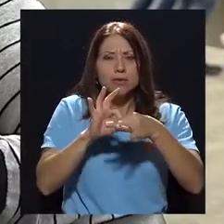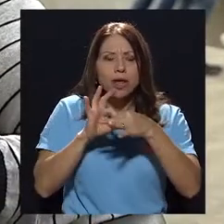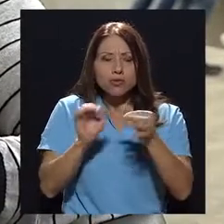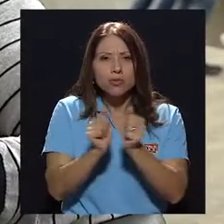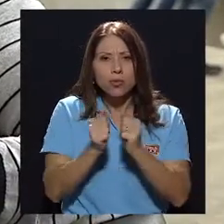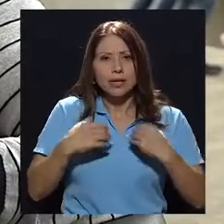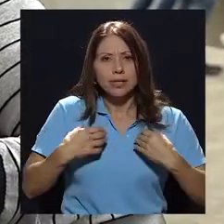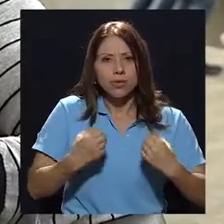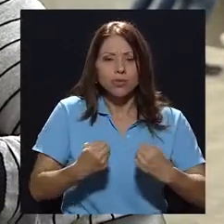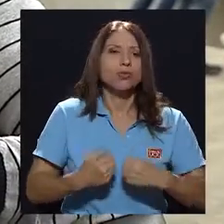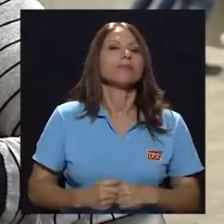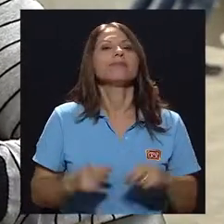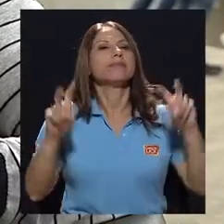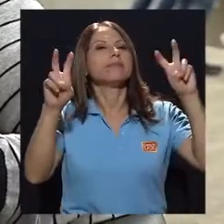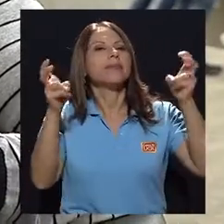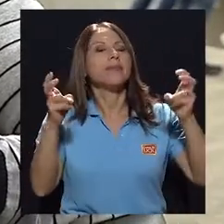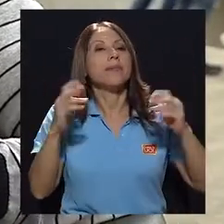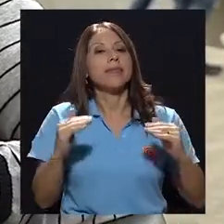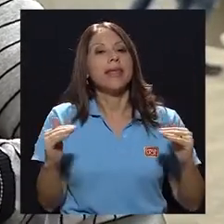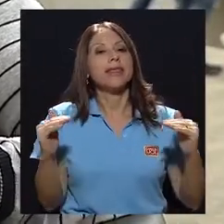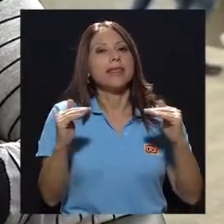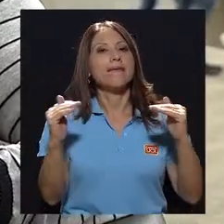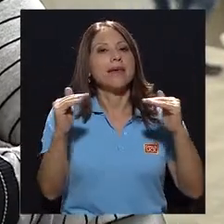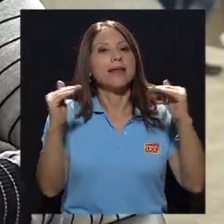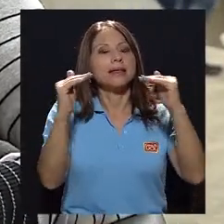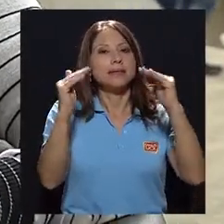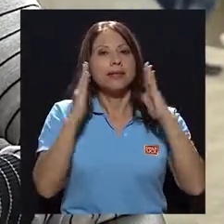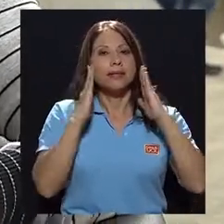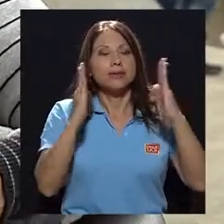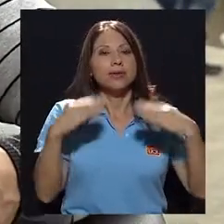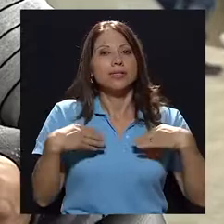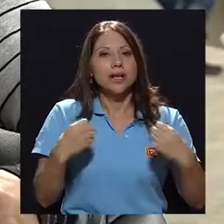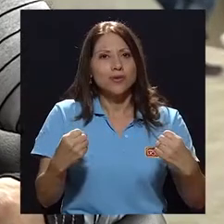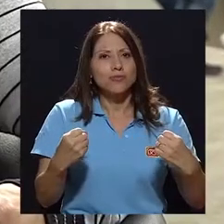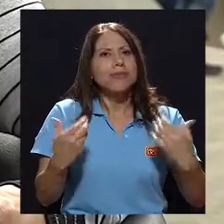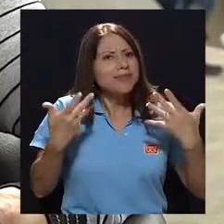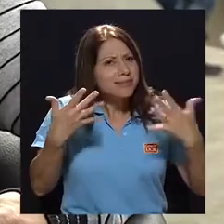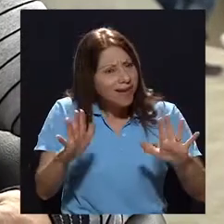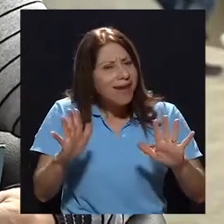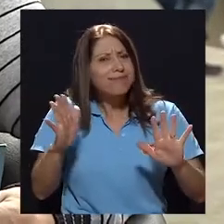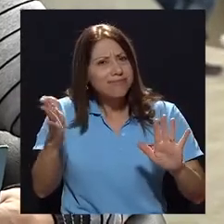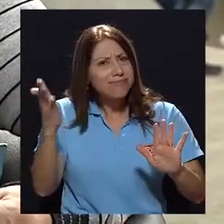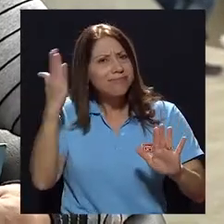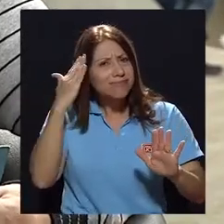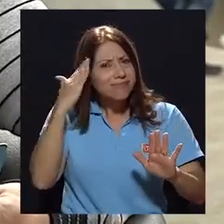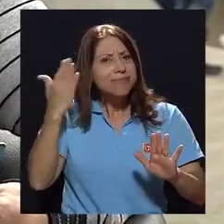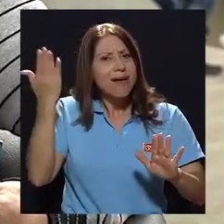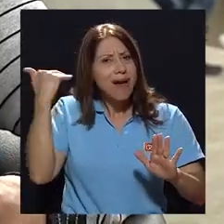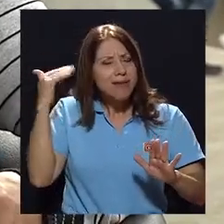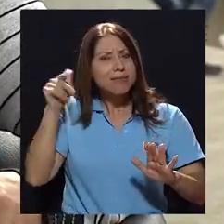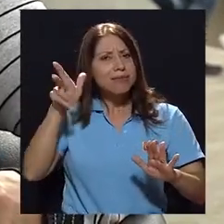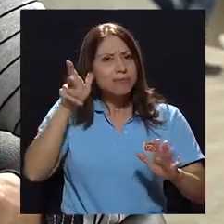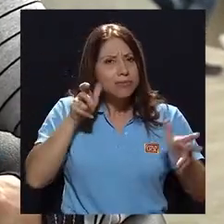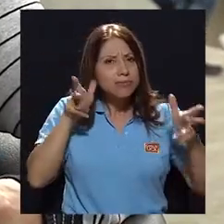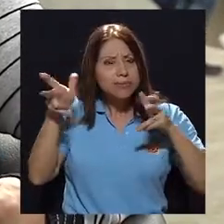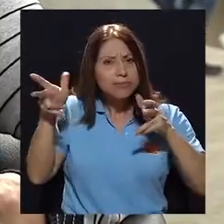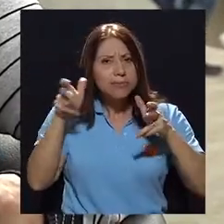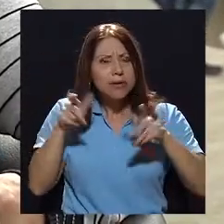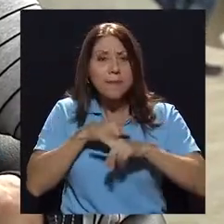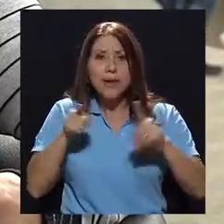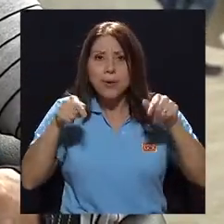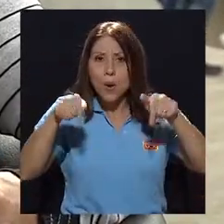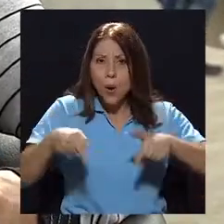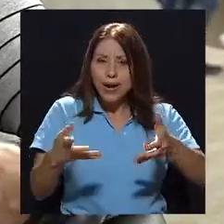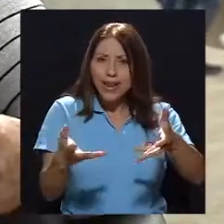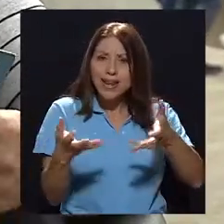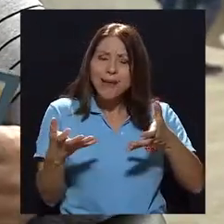con la salud y es niveles de atención en salud. Lo hemos escuchado, como les repito en algunas ocasiones, pero hoy queremos compartir